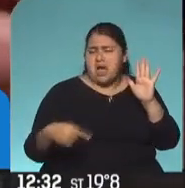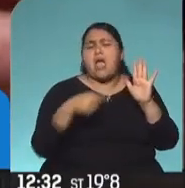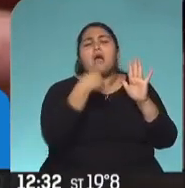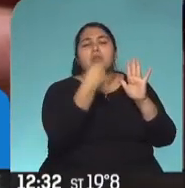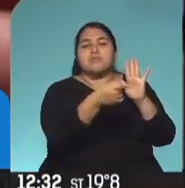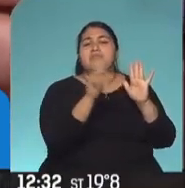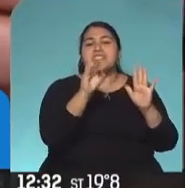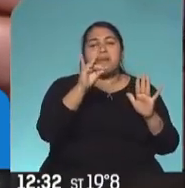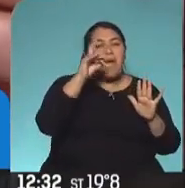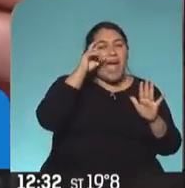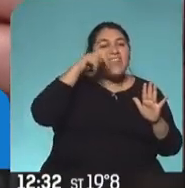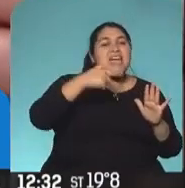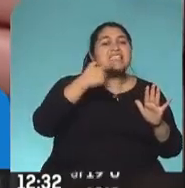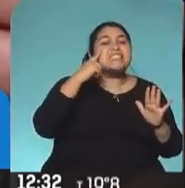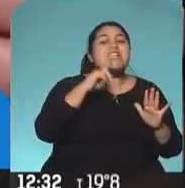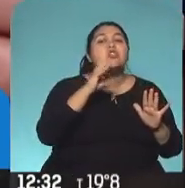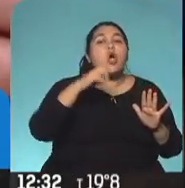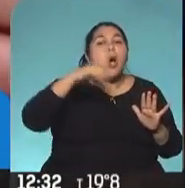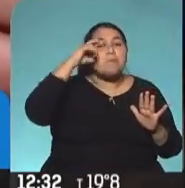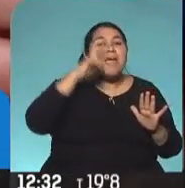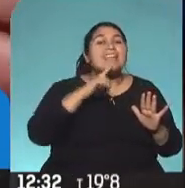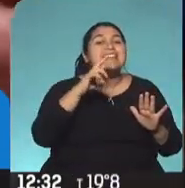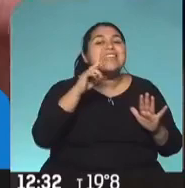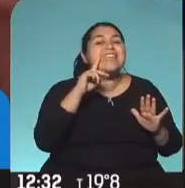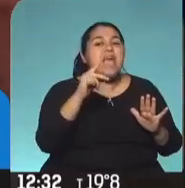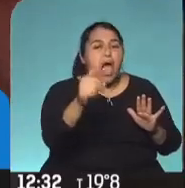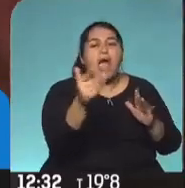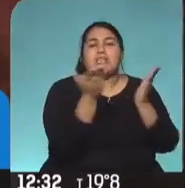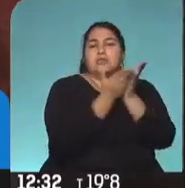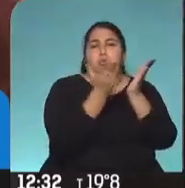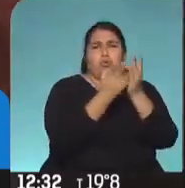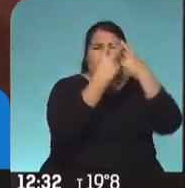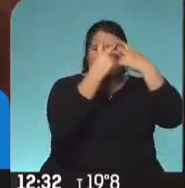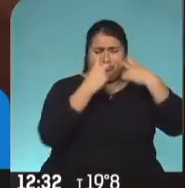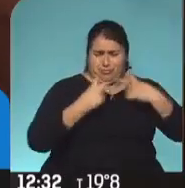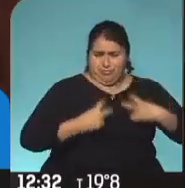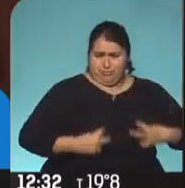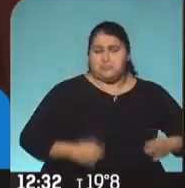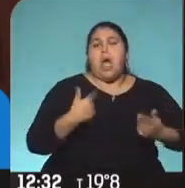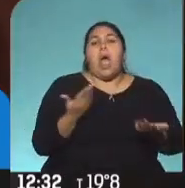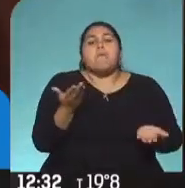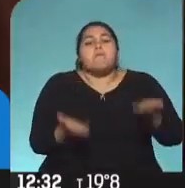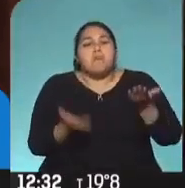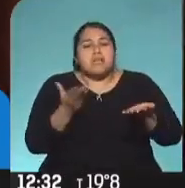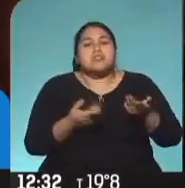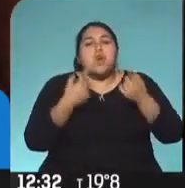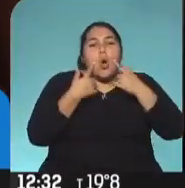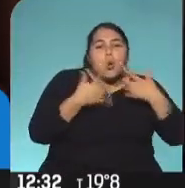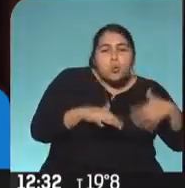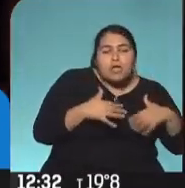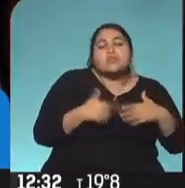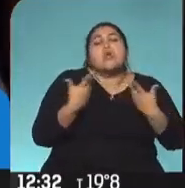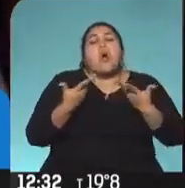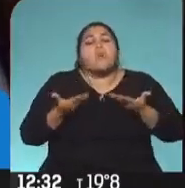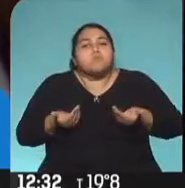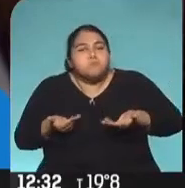densitometría de cuerpo total. Determina la composición de tu cuerpo. Determina cuánto de tu peso total es huesos, cuánto es